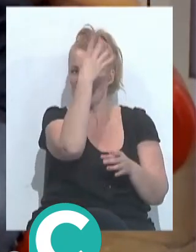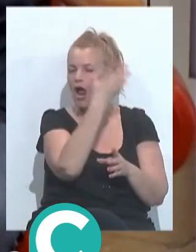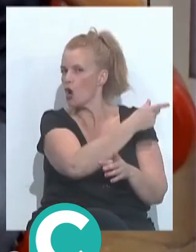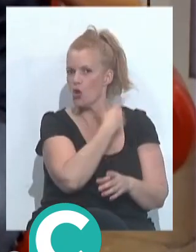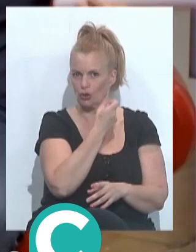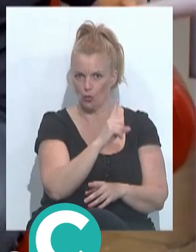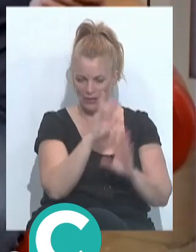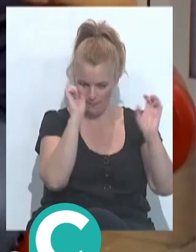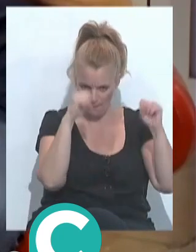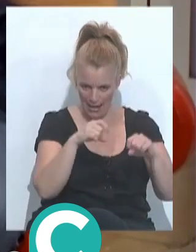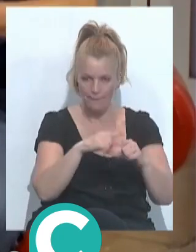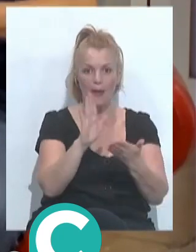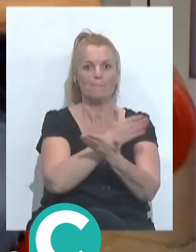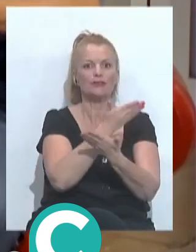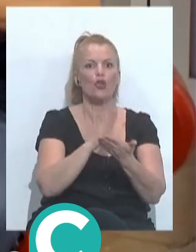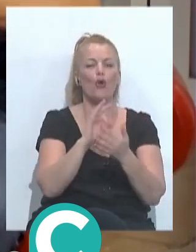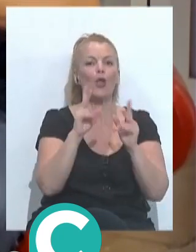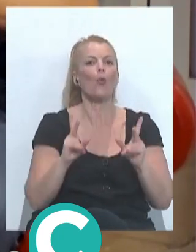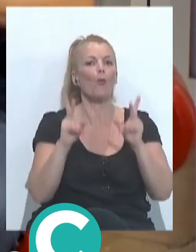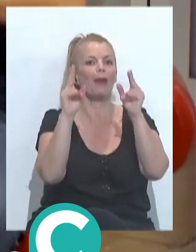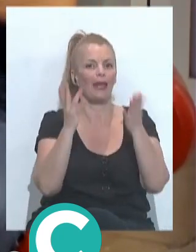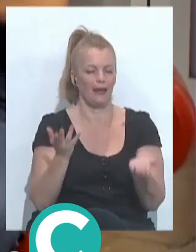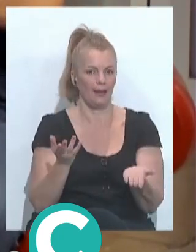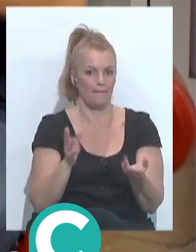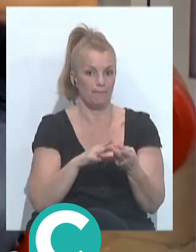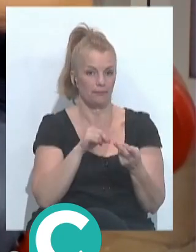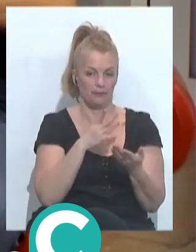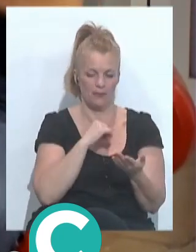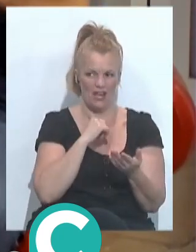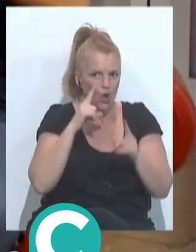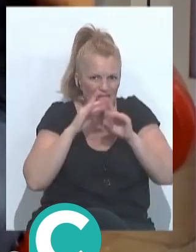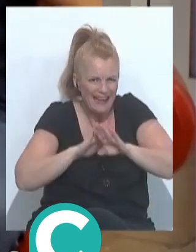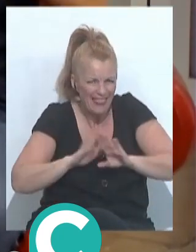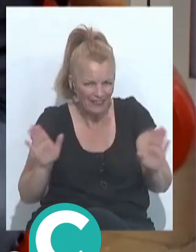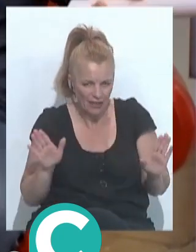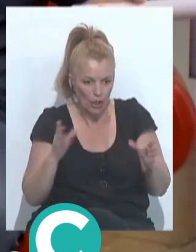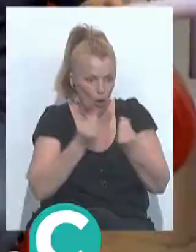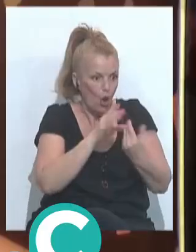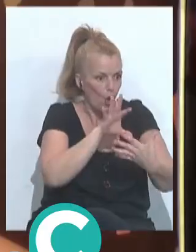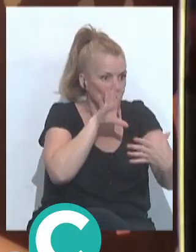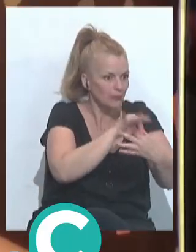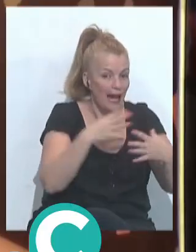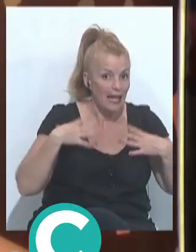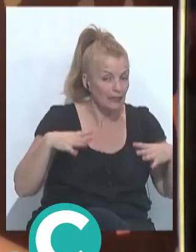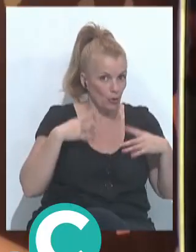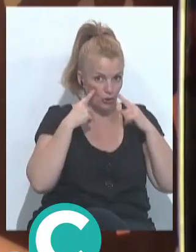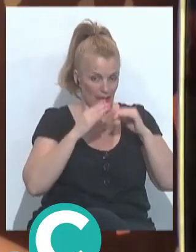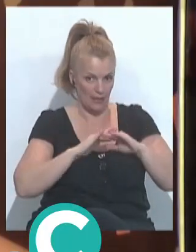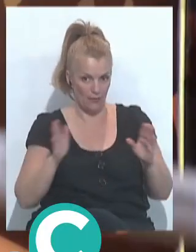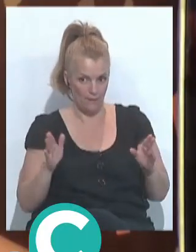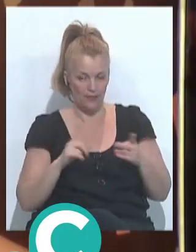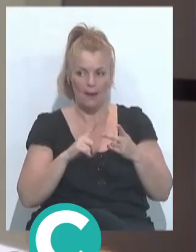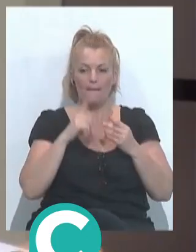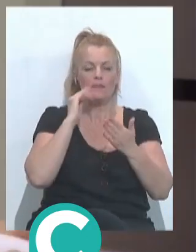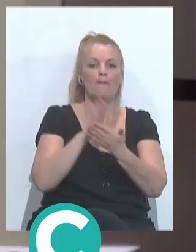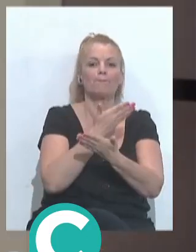en paso doble y en cuple los pasos dobles no tienen nada que ver entre comillas con el tipo es decir el paso doble de los